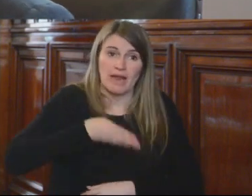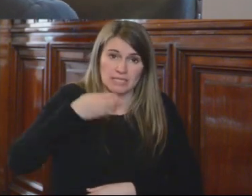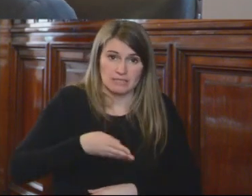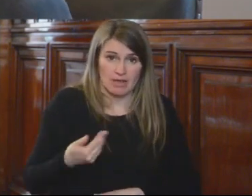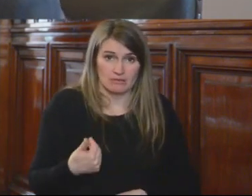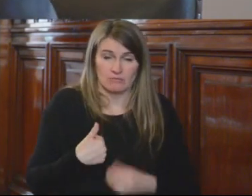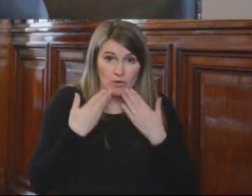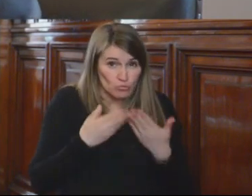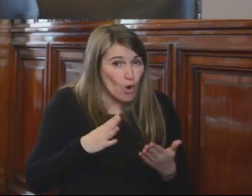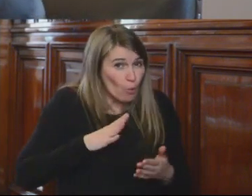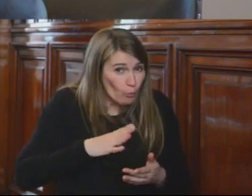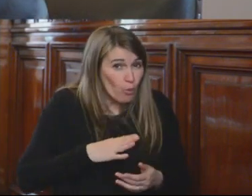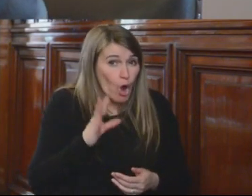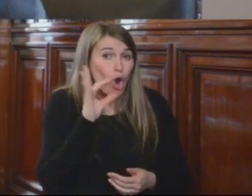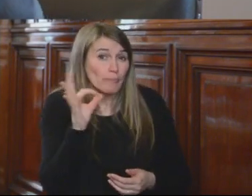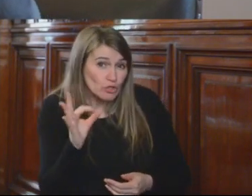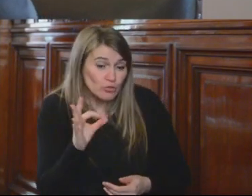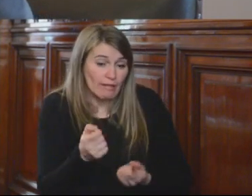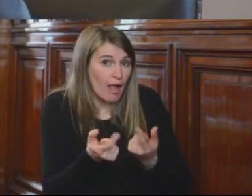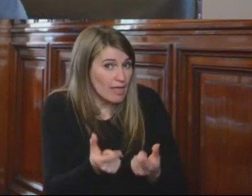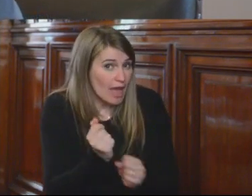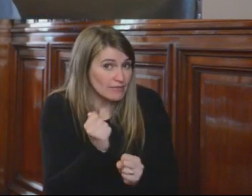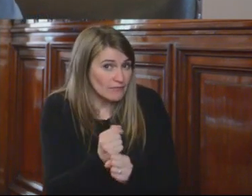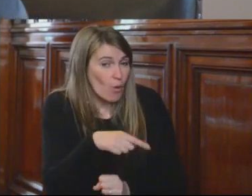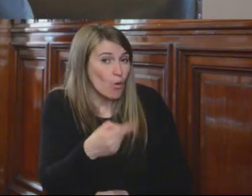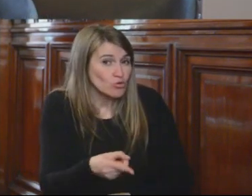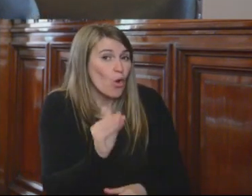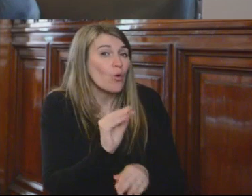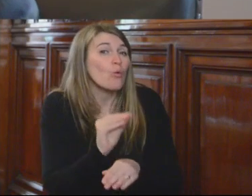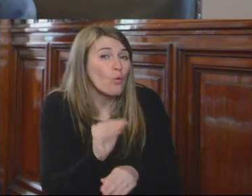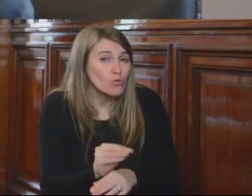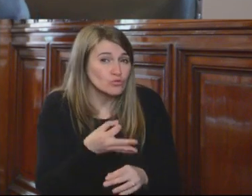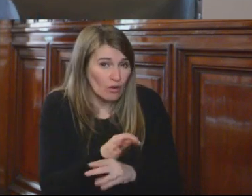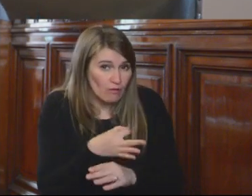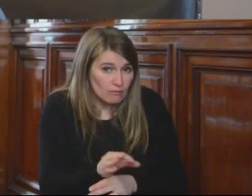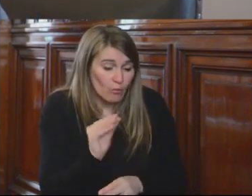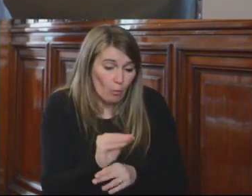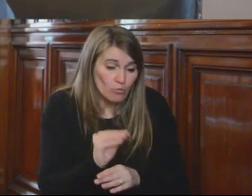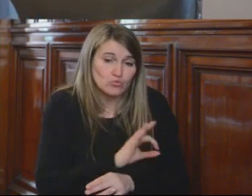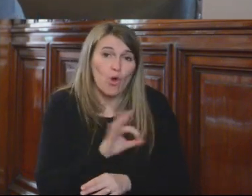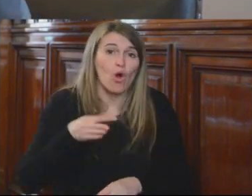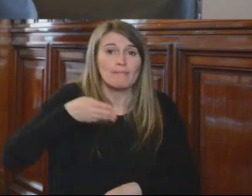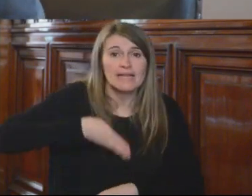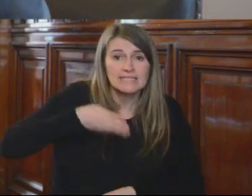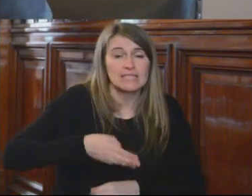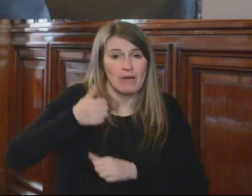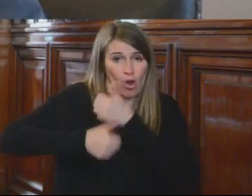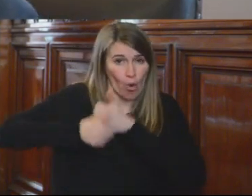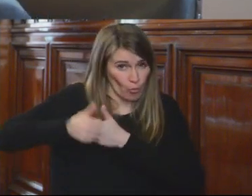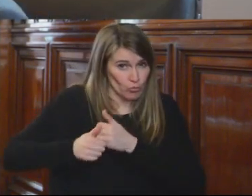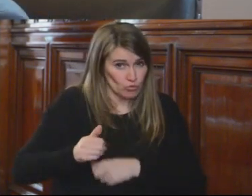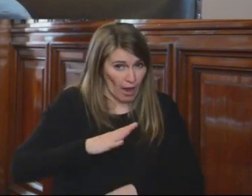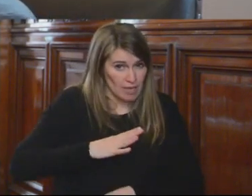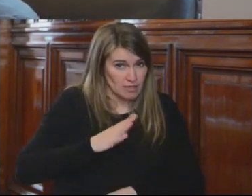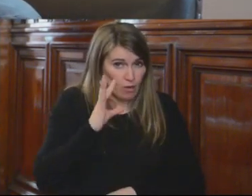si hubo oportunidad, si ha habido de tomar cursos, de participar en concursos, ¿verdad?,